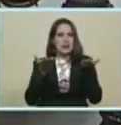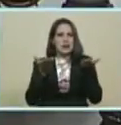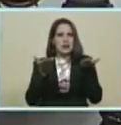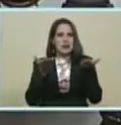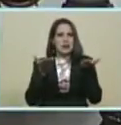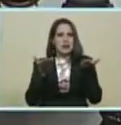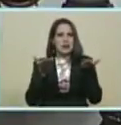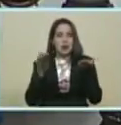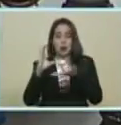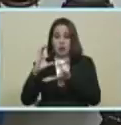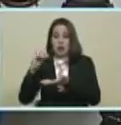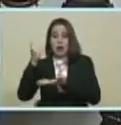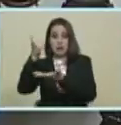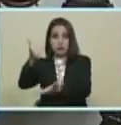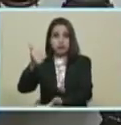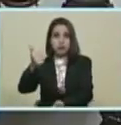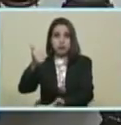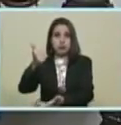Con los CLAP